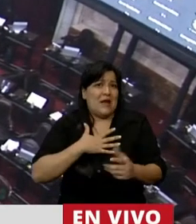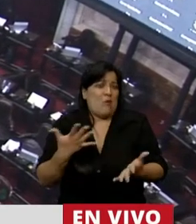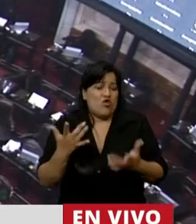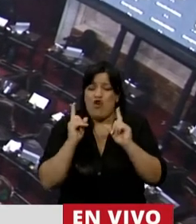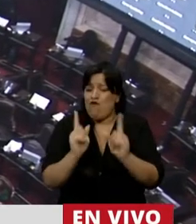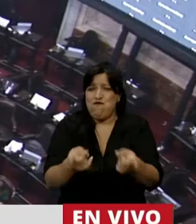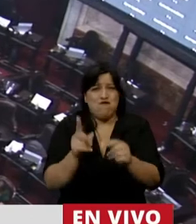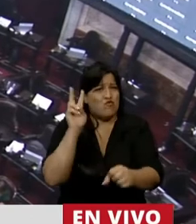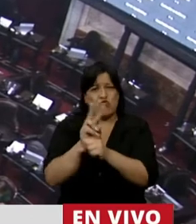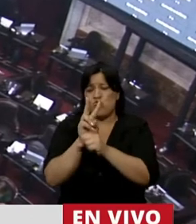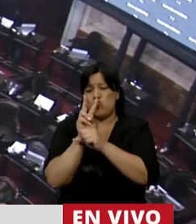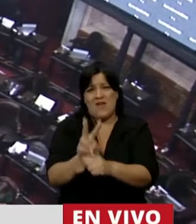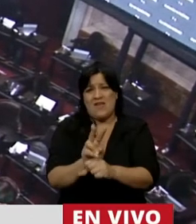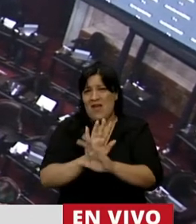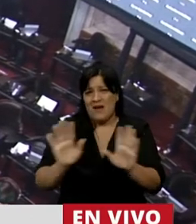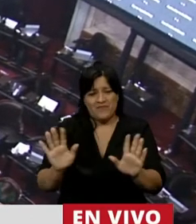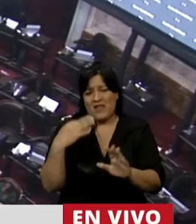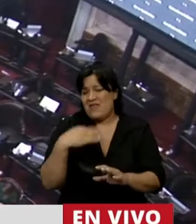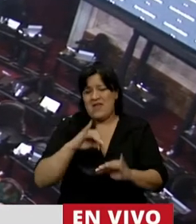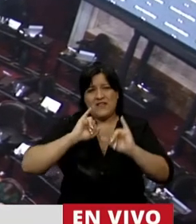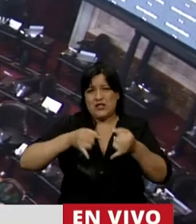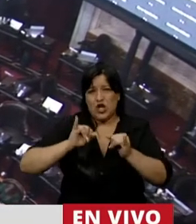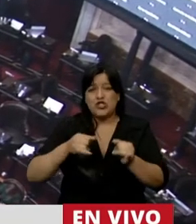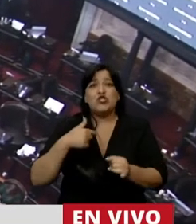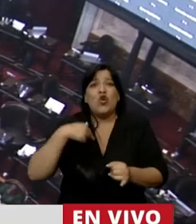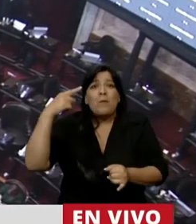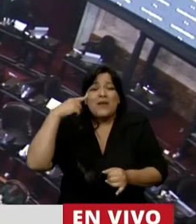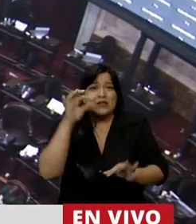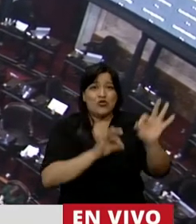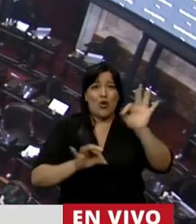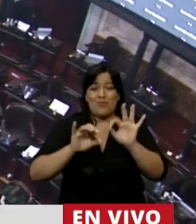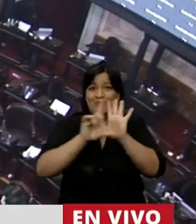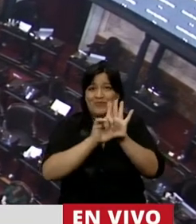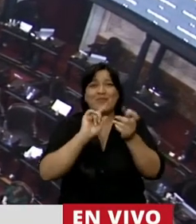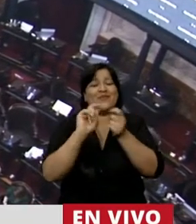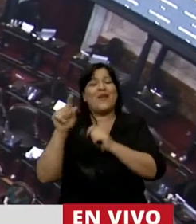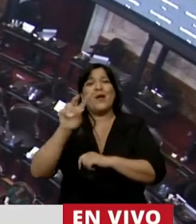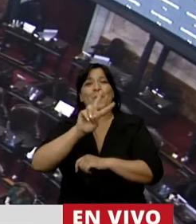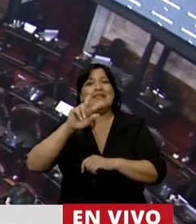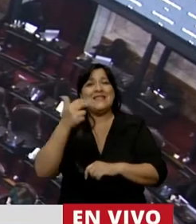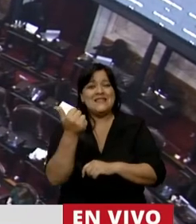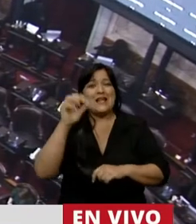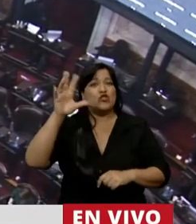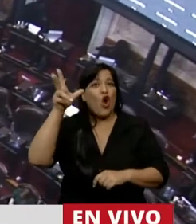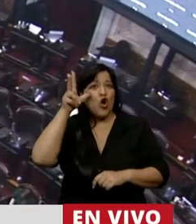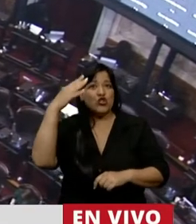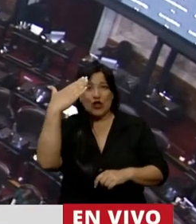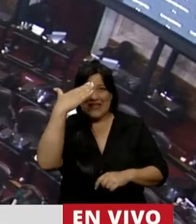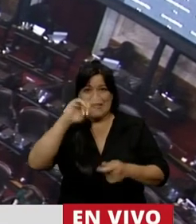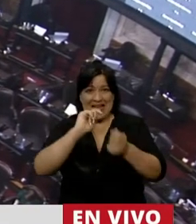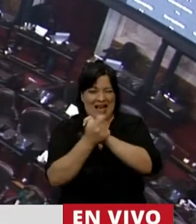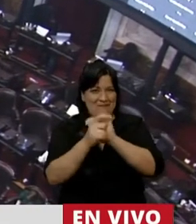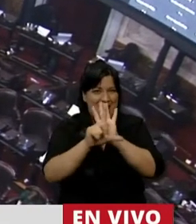legado. Señor presidente, considero a esta iniciativa de modificar la ley 26.815 como una